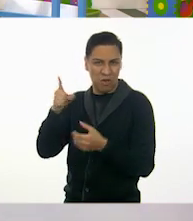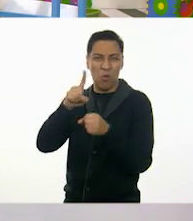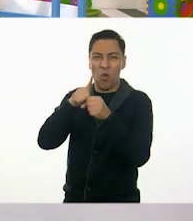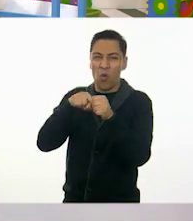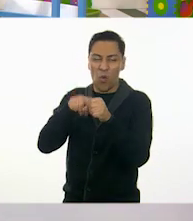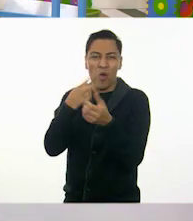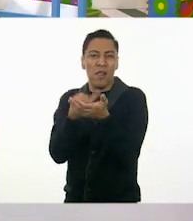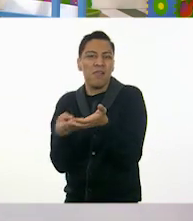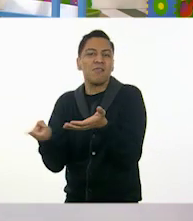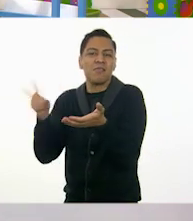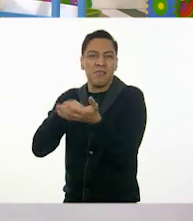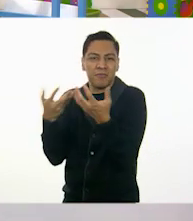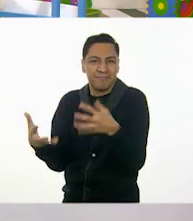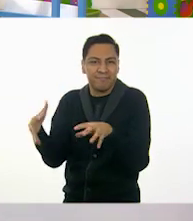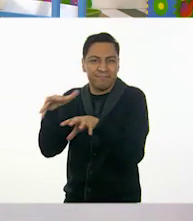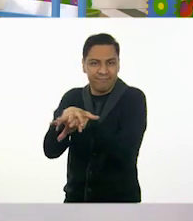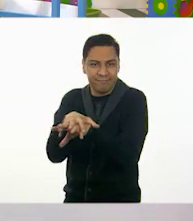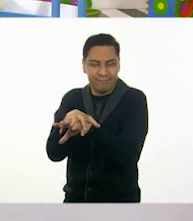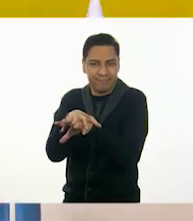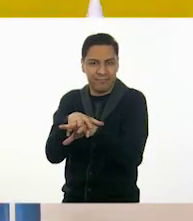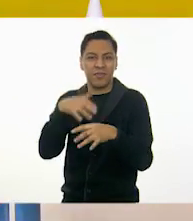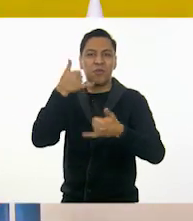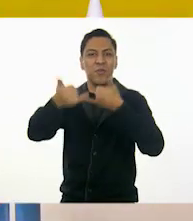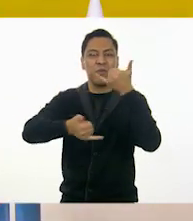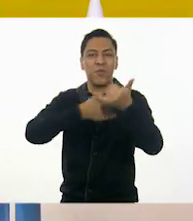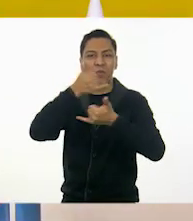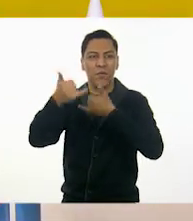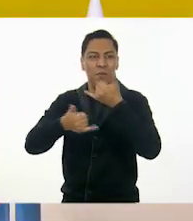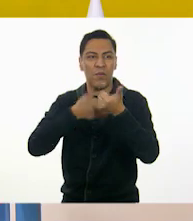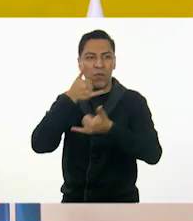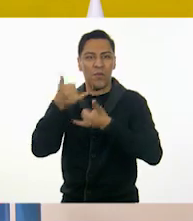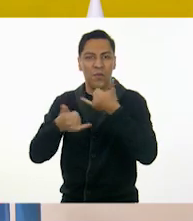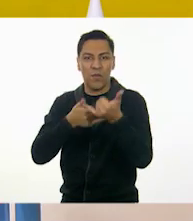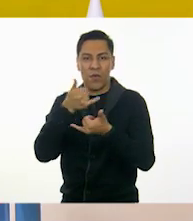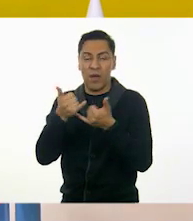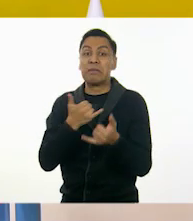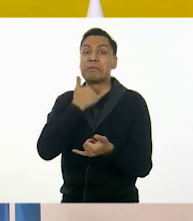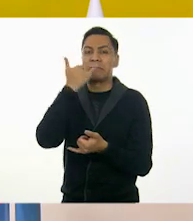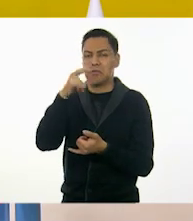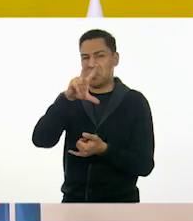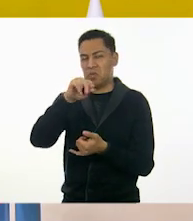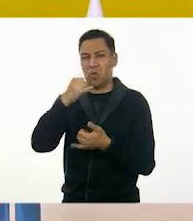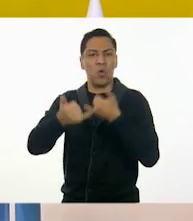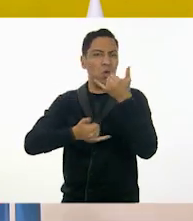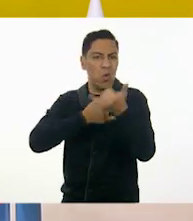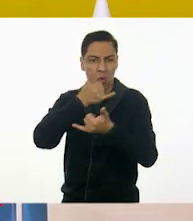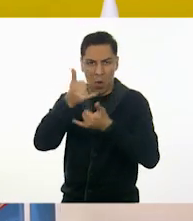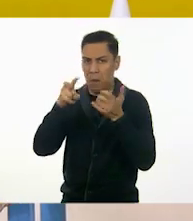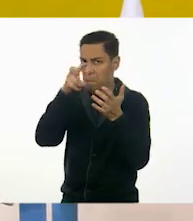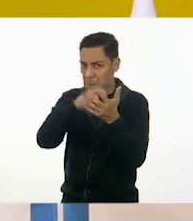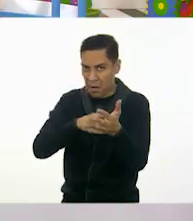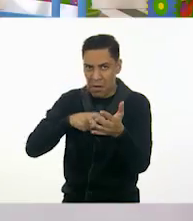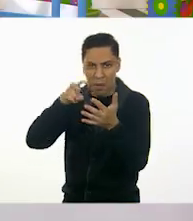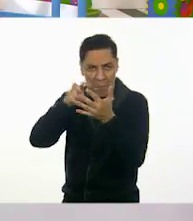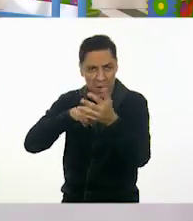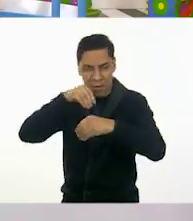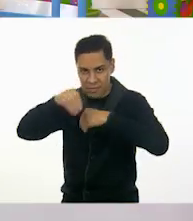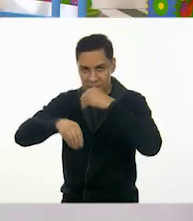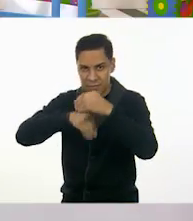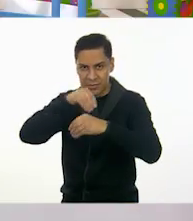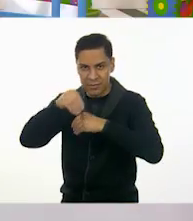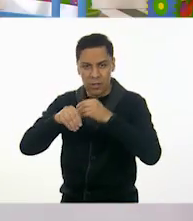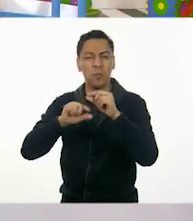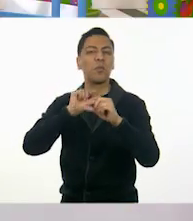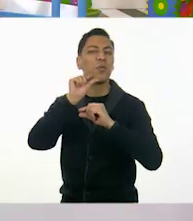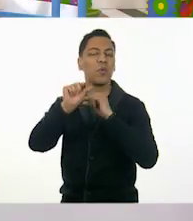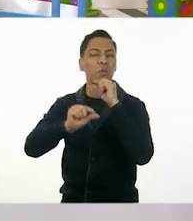verde, amarillo, verde. Muy bien. Exacto. Y vas jugando. A veces nos equivocamos. Pero lo puedes corregir. Entonces, van quedando